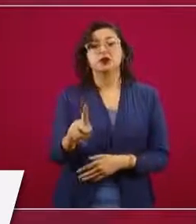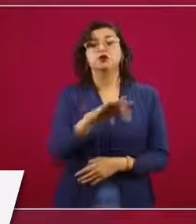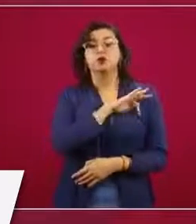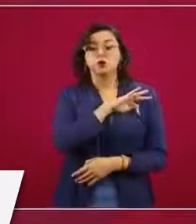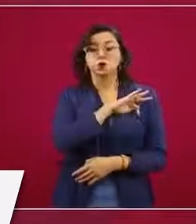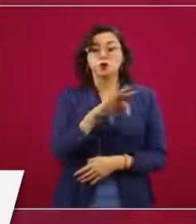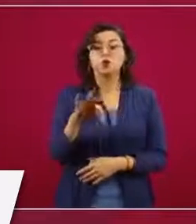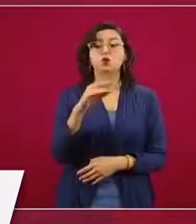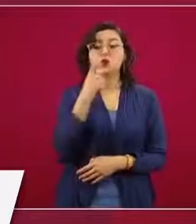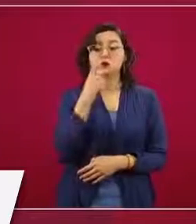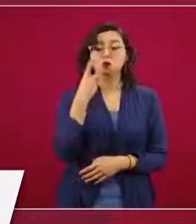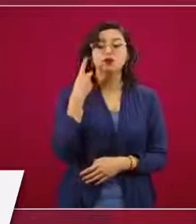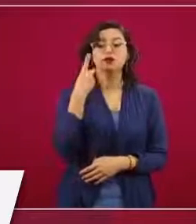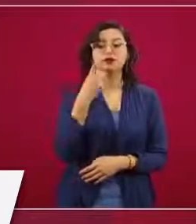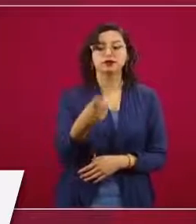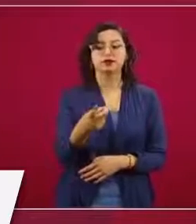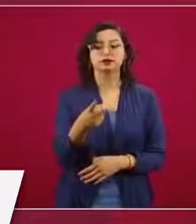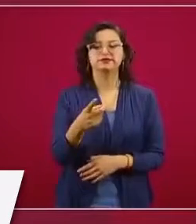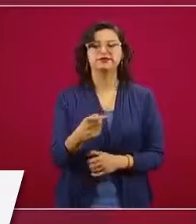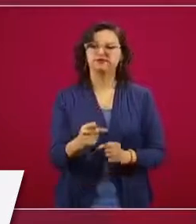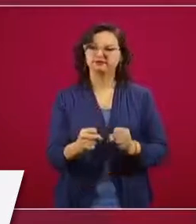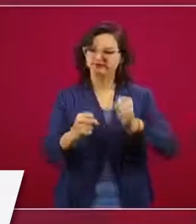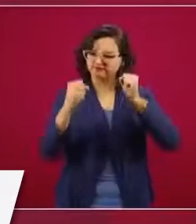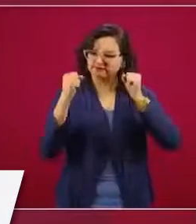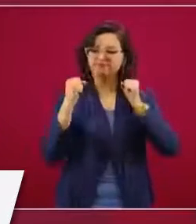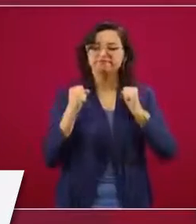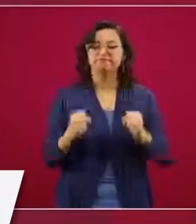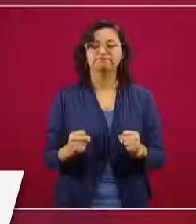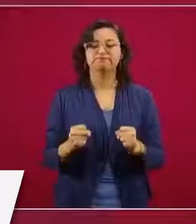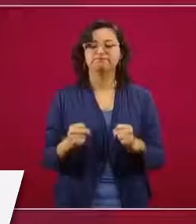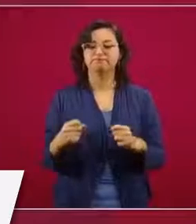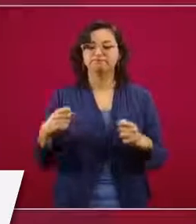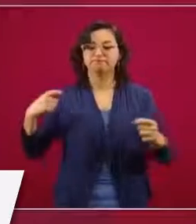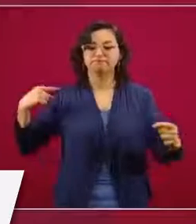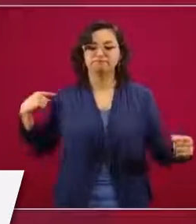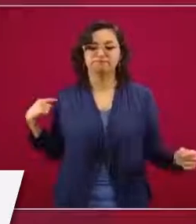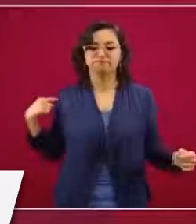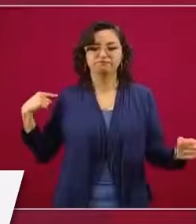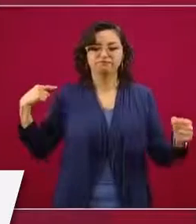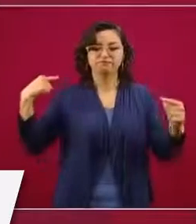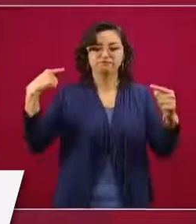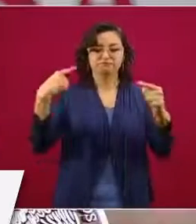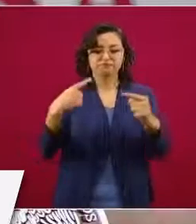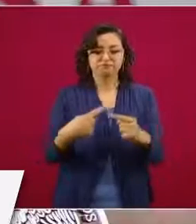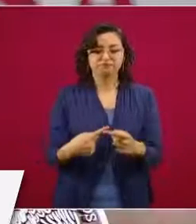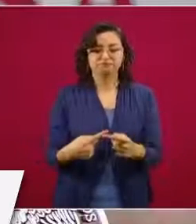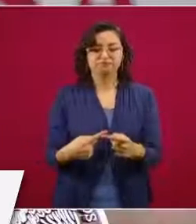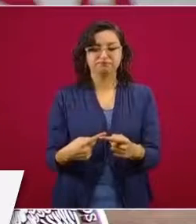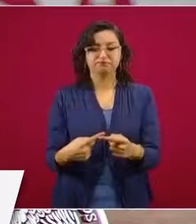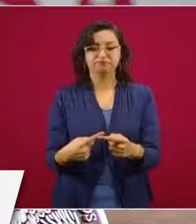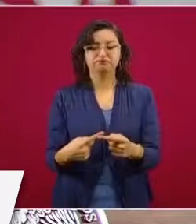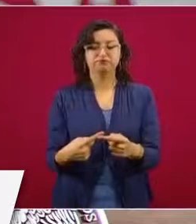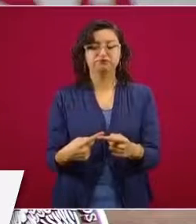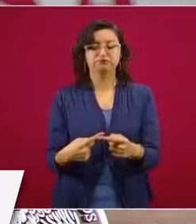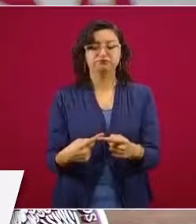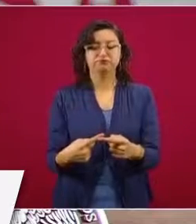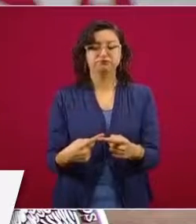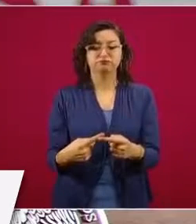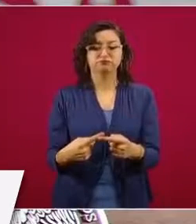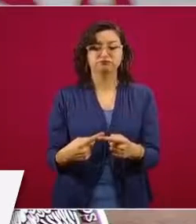asegurar que hasta ahora ha sido